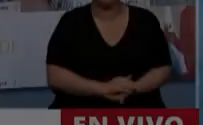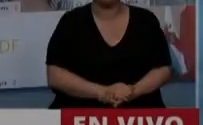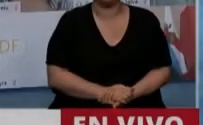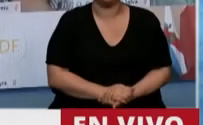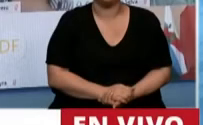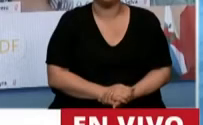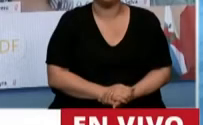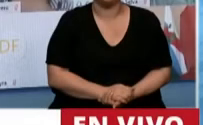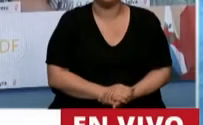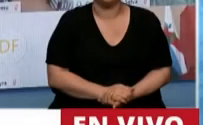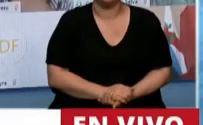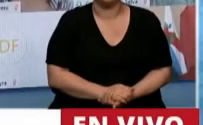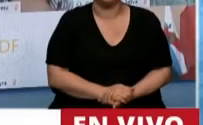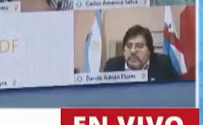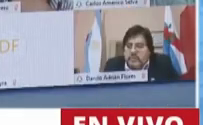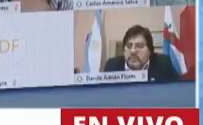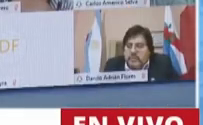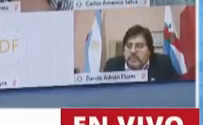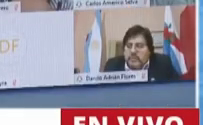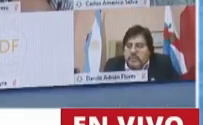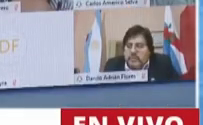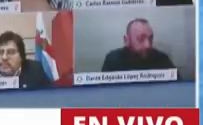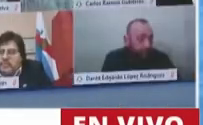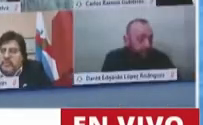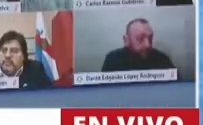El uso de la palabra del diputado Alejandro Cacase.